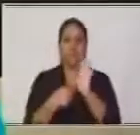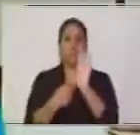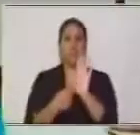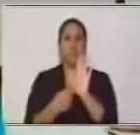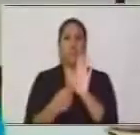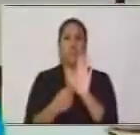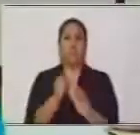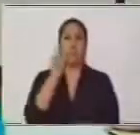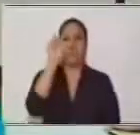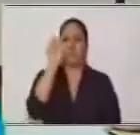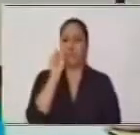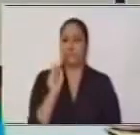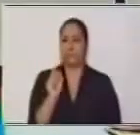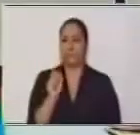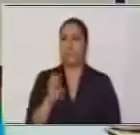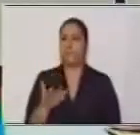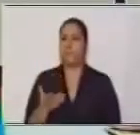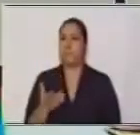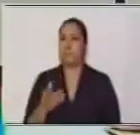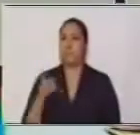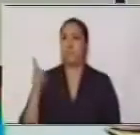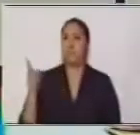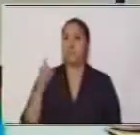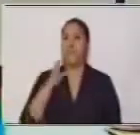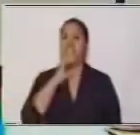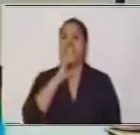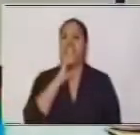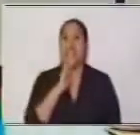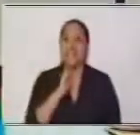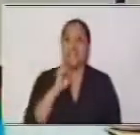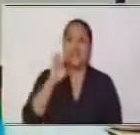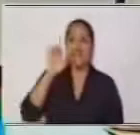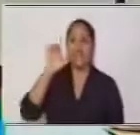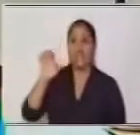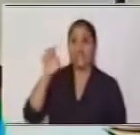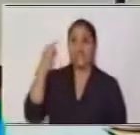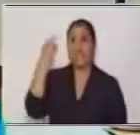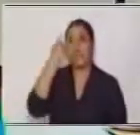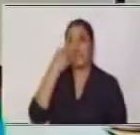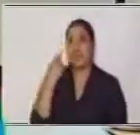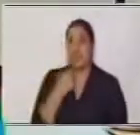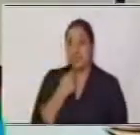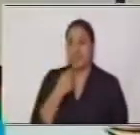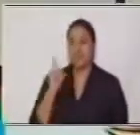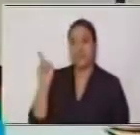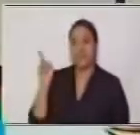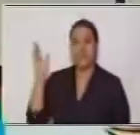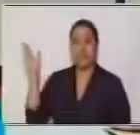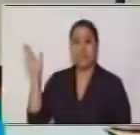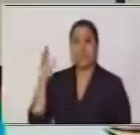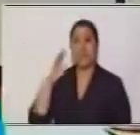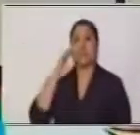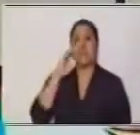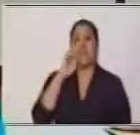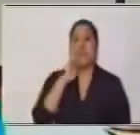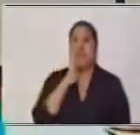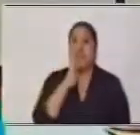Lo vamos a leer, es. Este signo en matemática lo vamos a leer, es A.